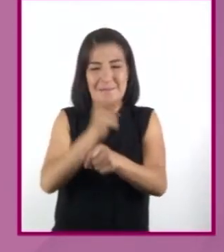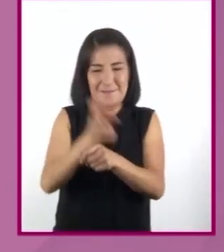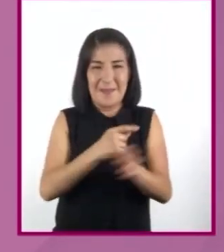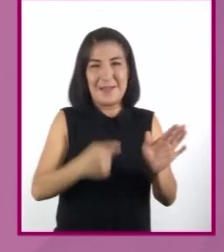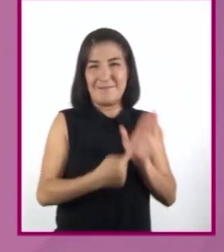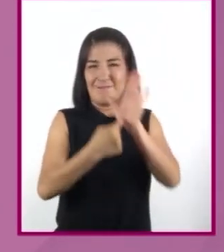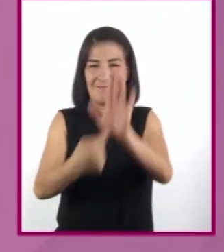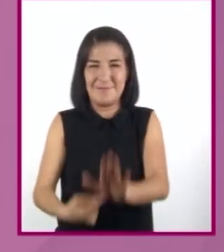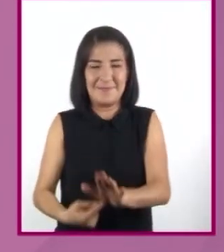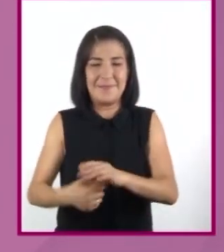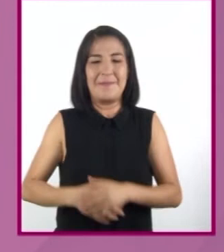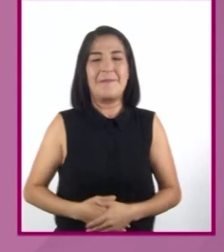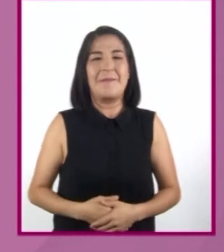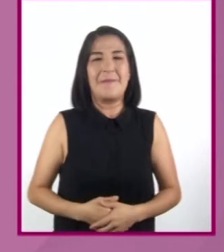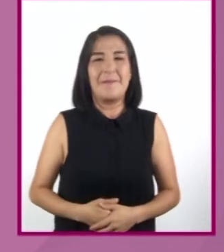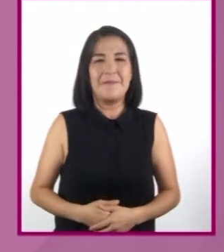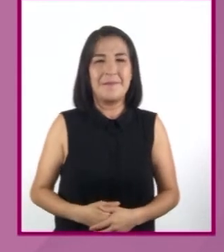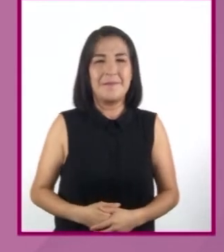de hoy.